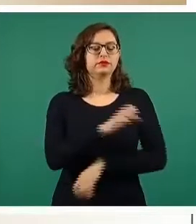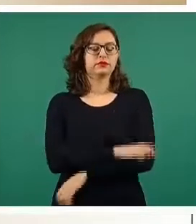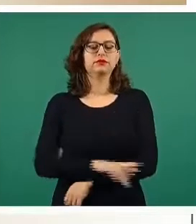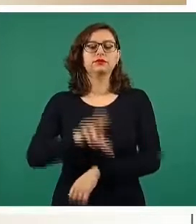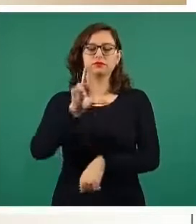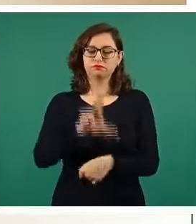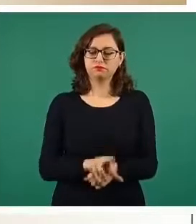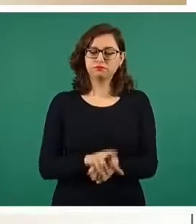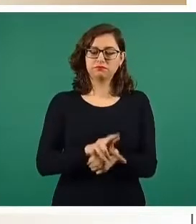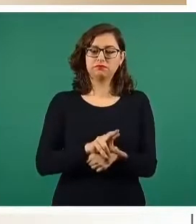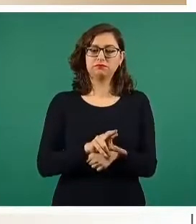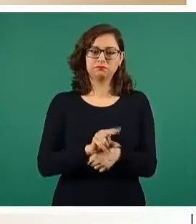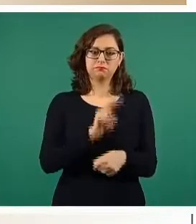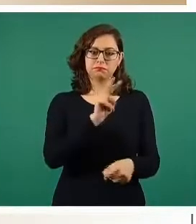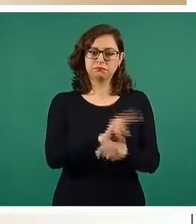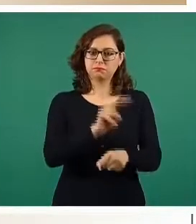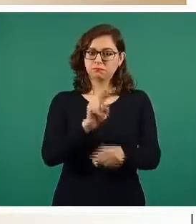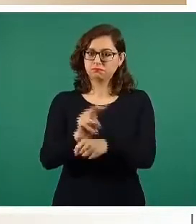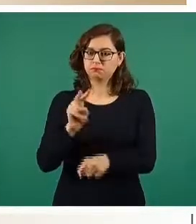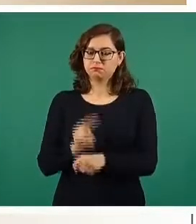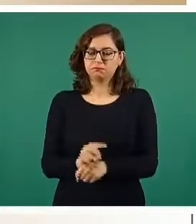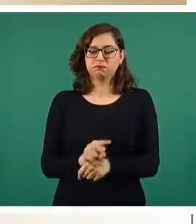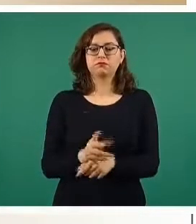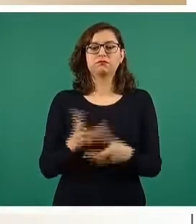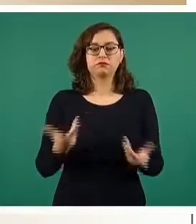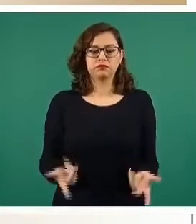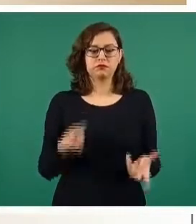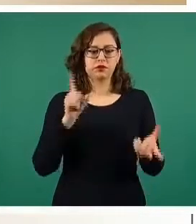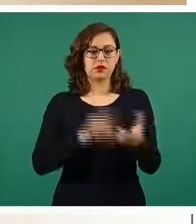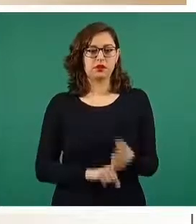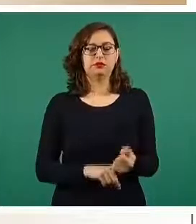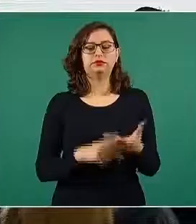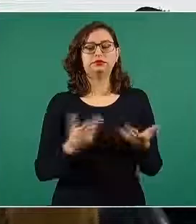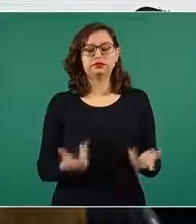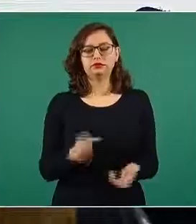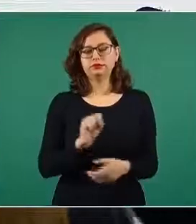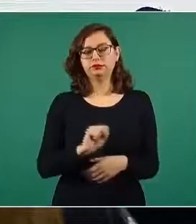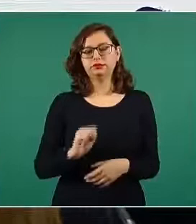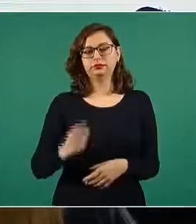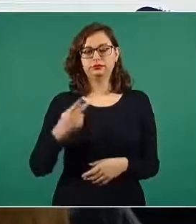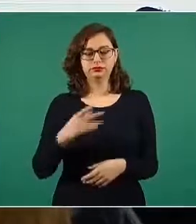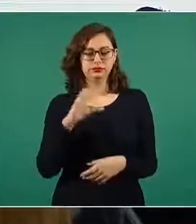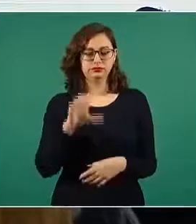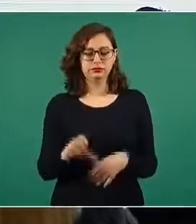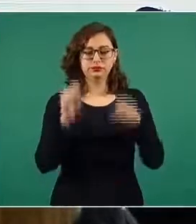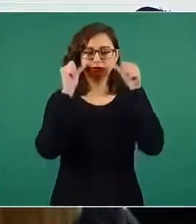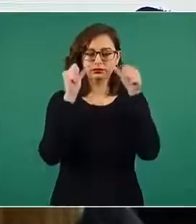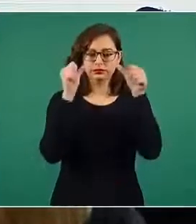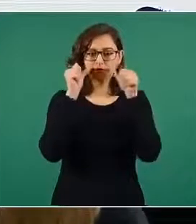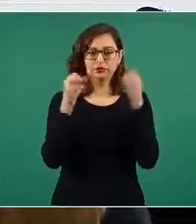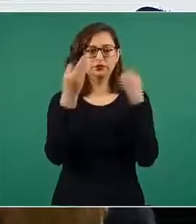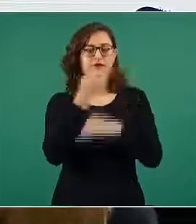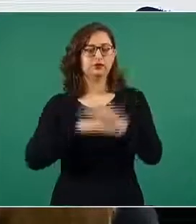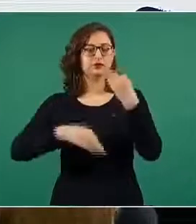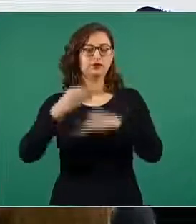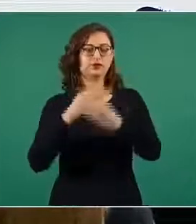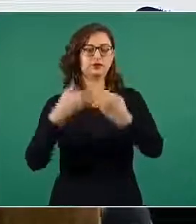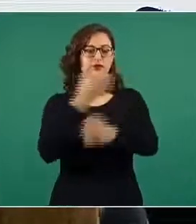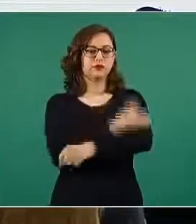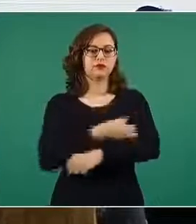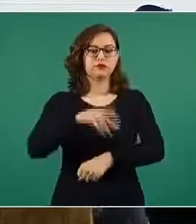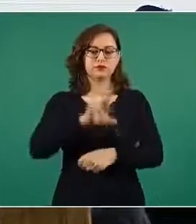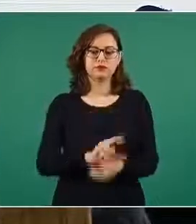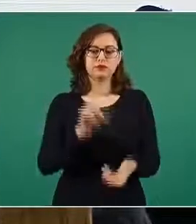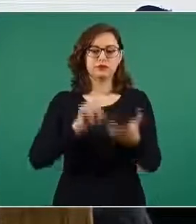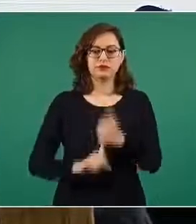que es un órgano que está en la propia secretaría y que se encarga precisamente de la coordinación de las autoridades